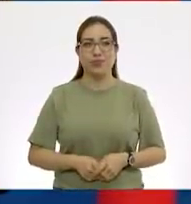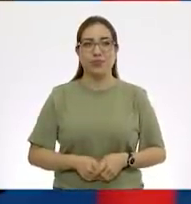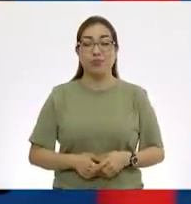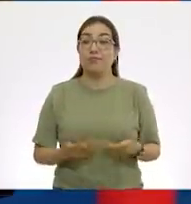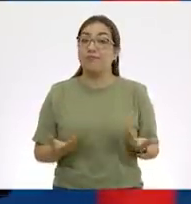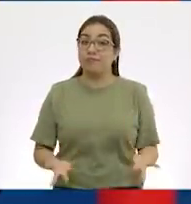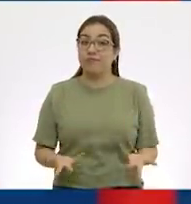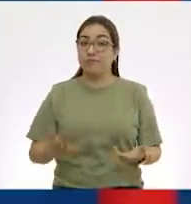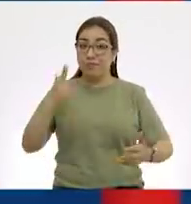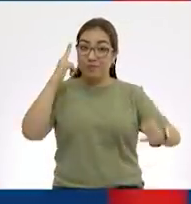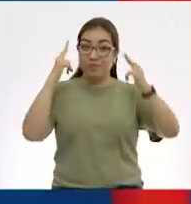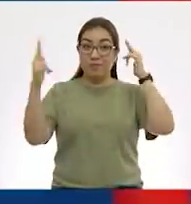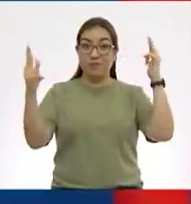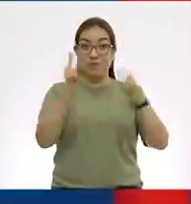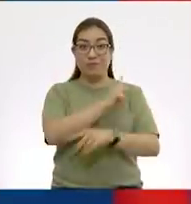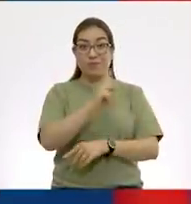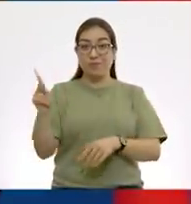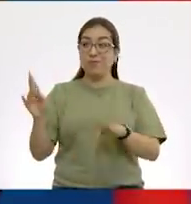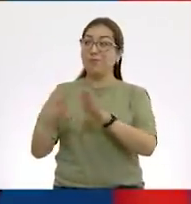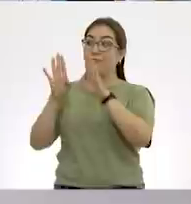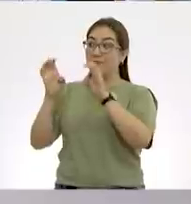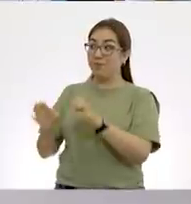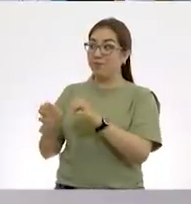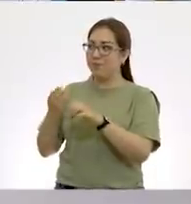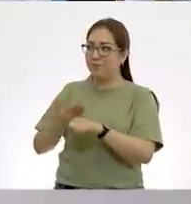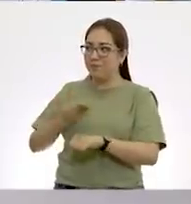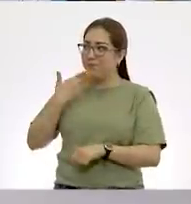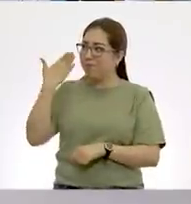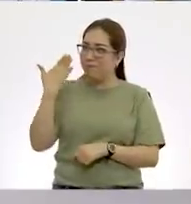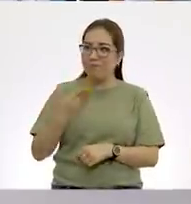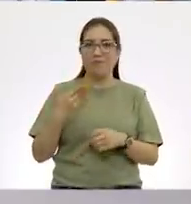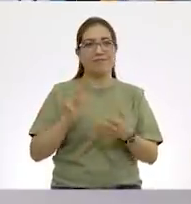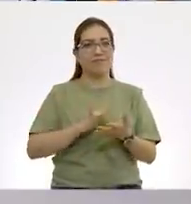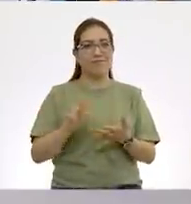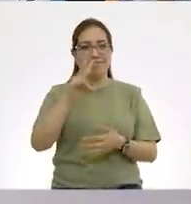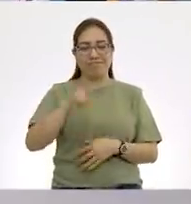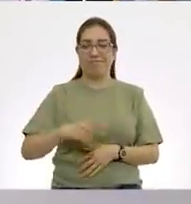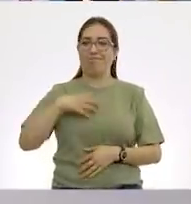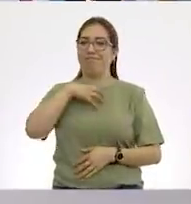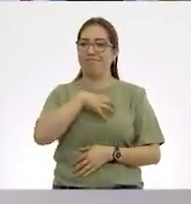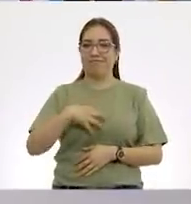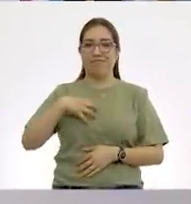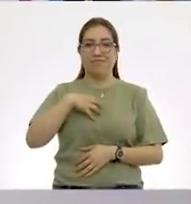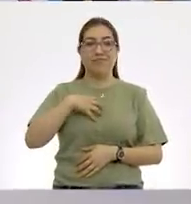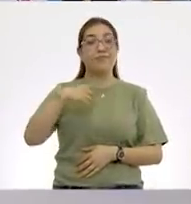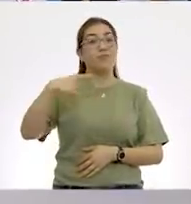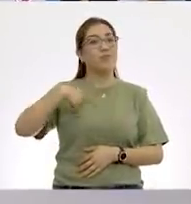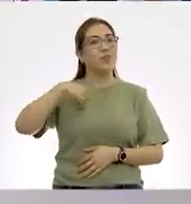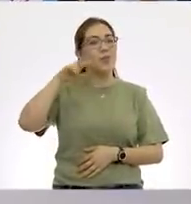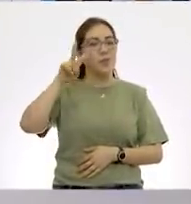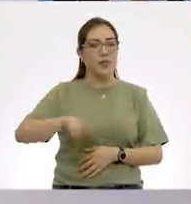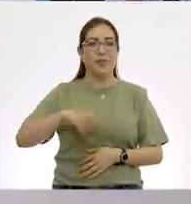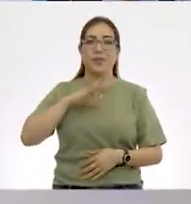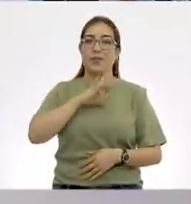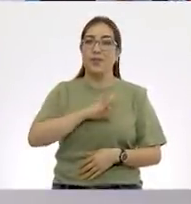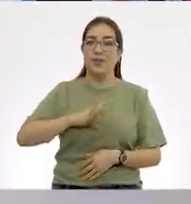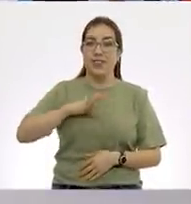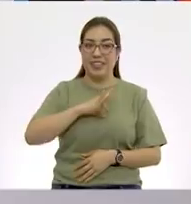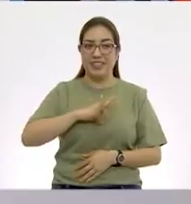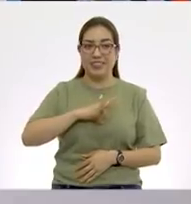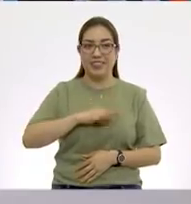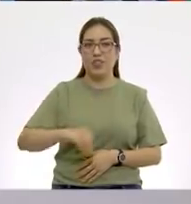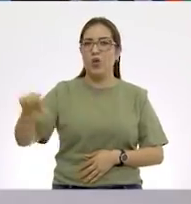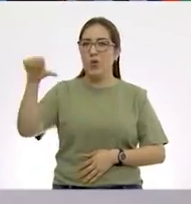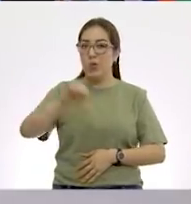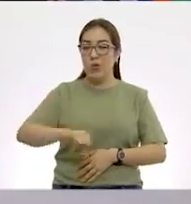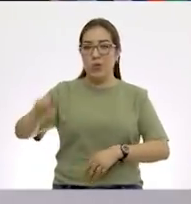Pues, hola, ¿qué tal? ¿Cómo estás Aníbal? Muy bien, muy bien, gracias. Emocionado como siempre. Yo feliz. Cuéntemelo todo. De que vamos a tener hoy